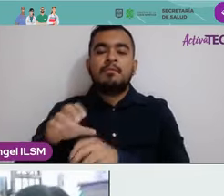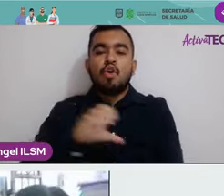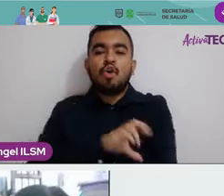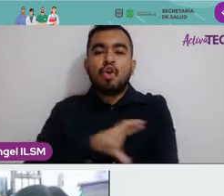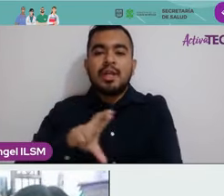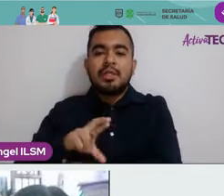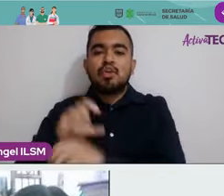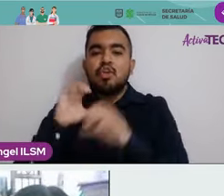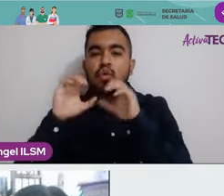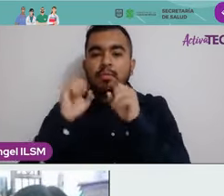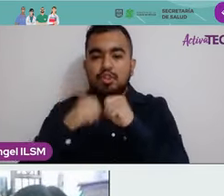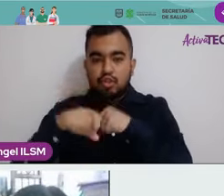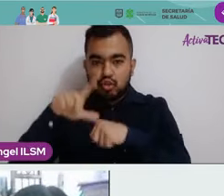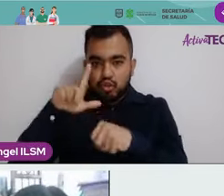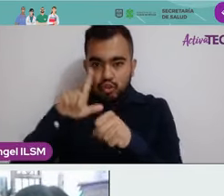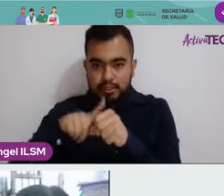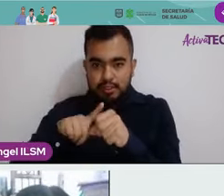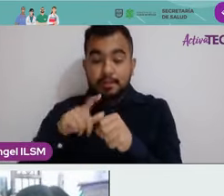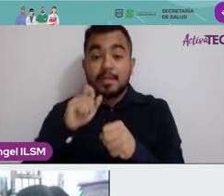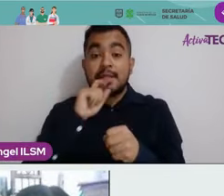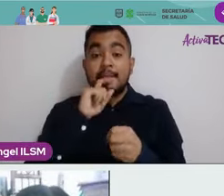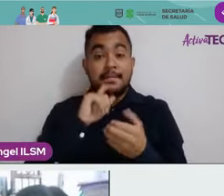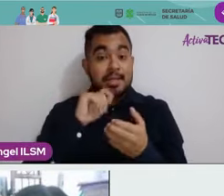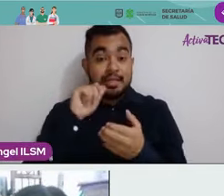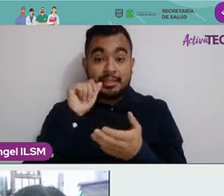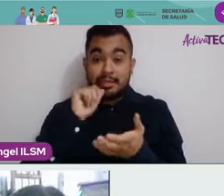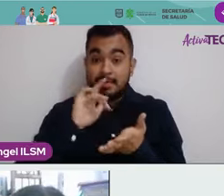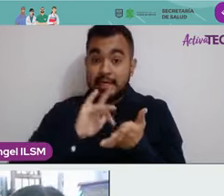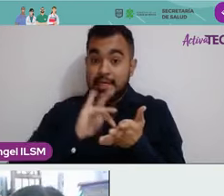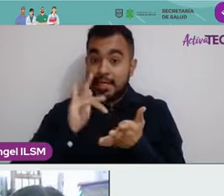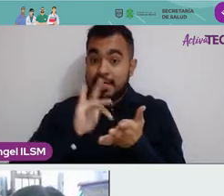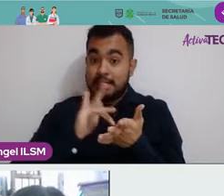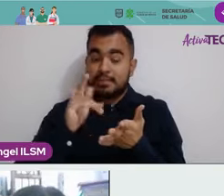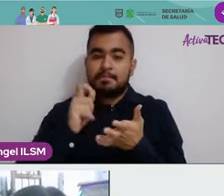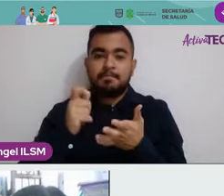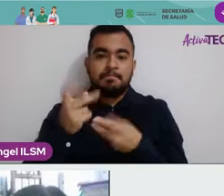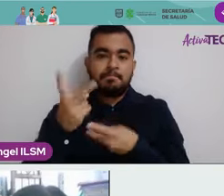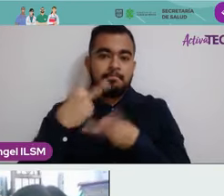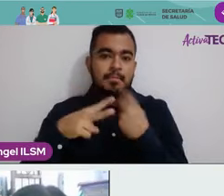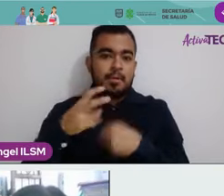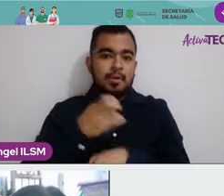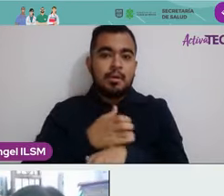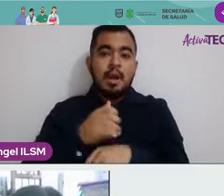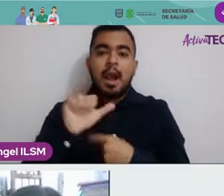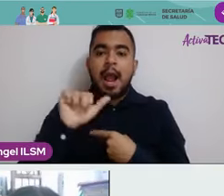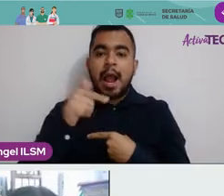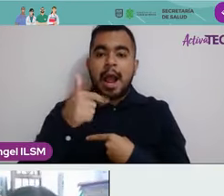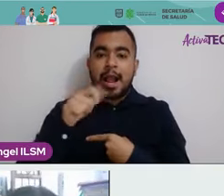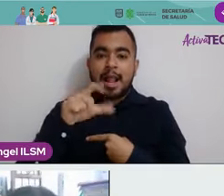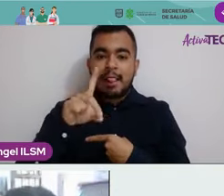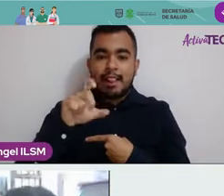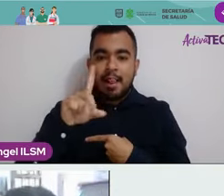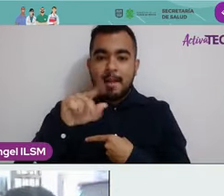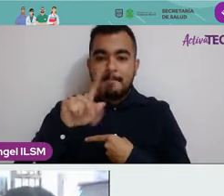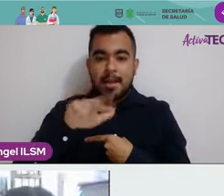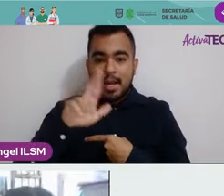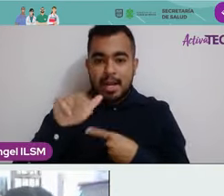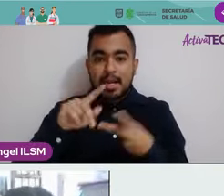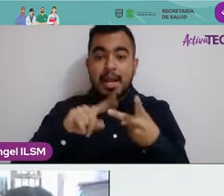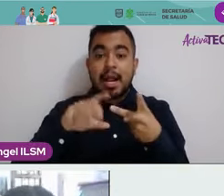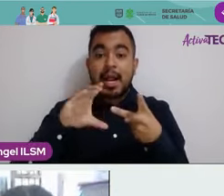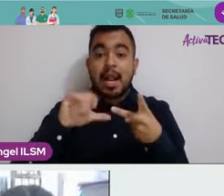agradezco, siempre el agradecimiento, siempre el acompañamiento más bien de Ángel de la Parra, de Claudia